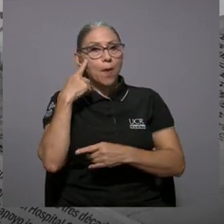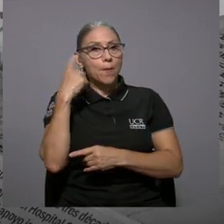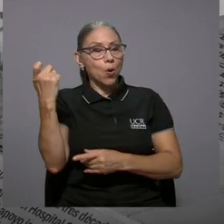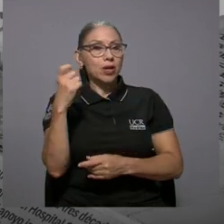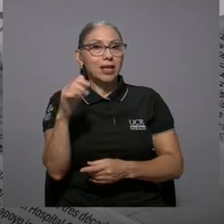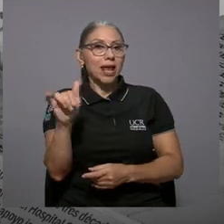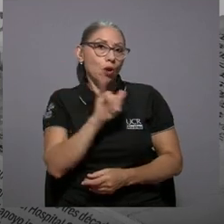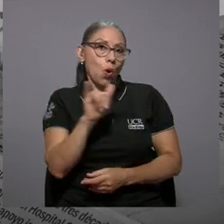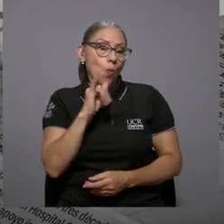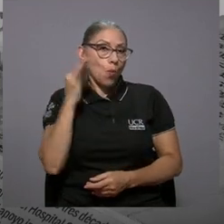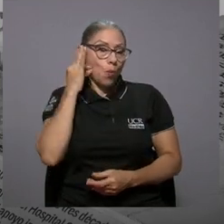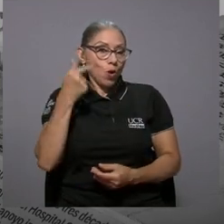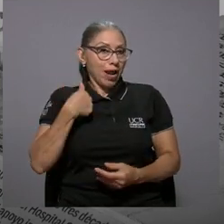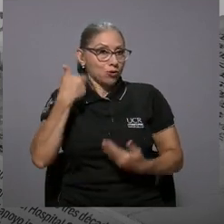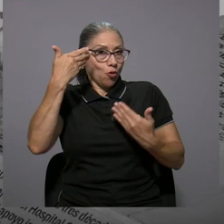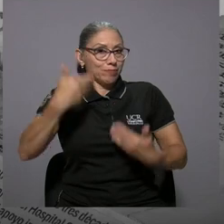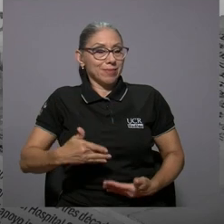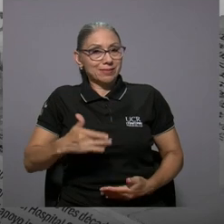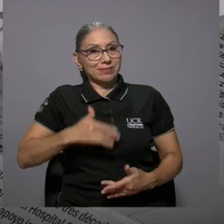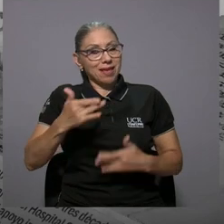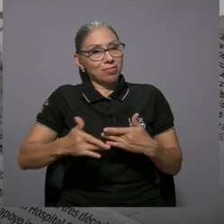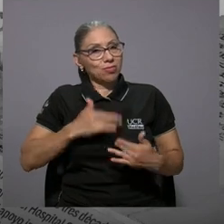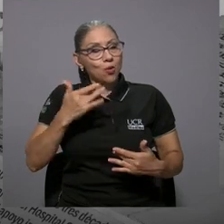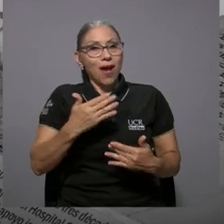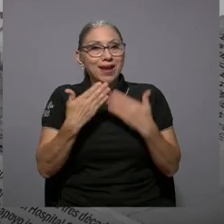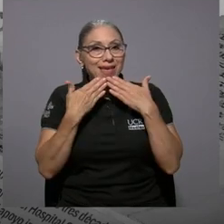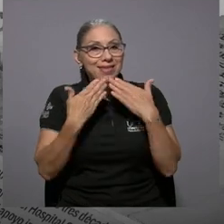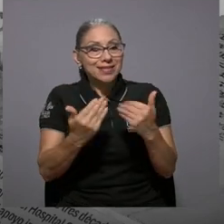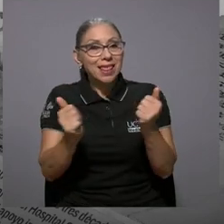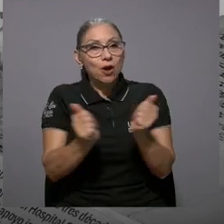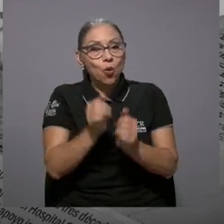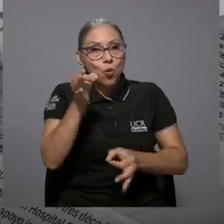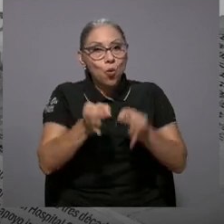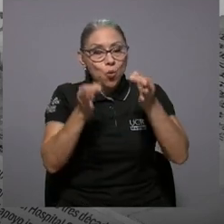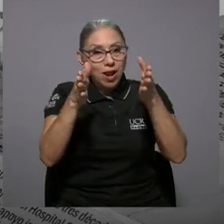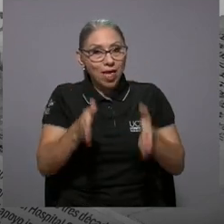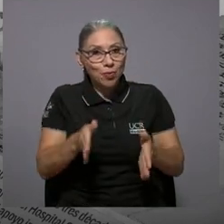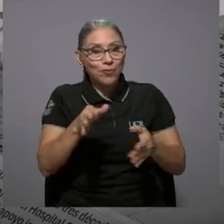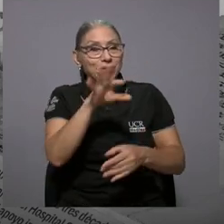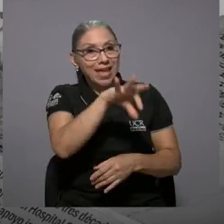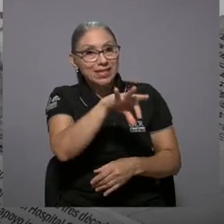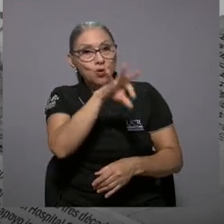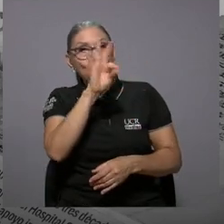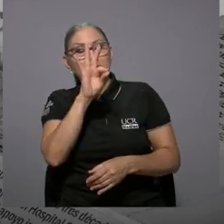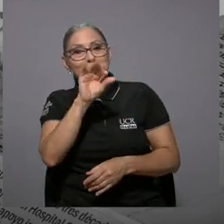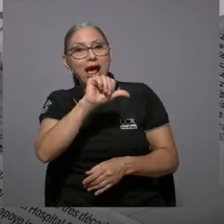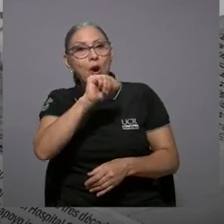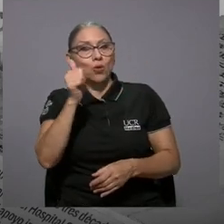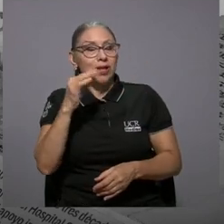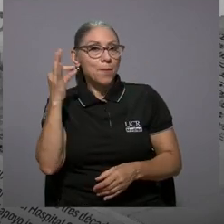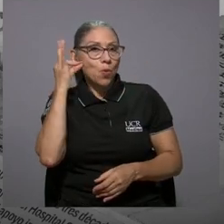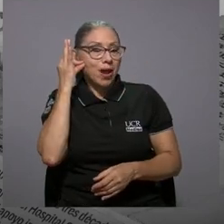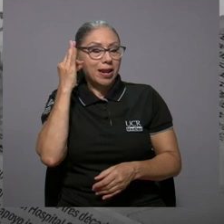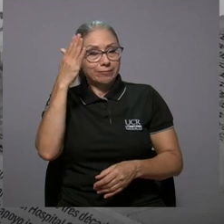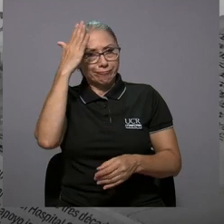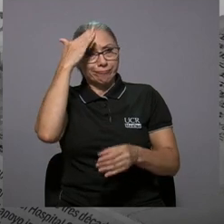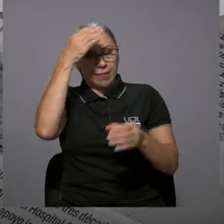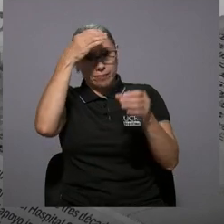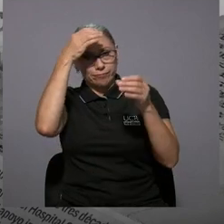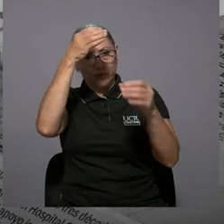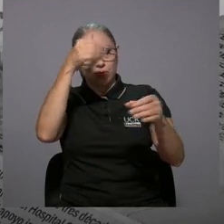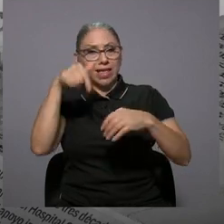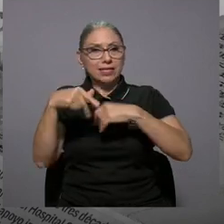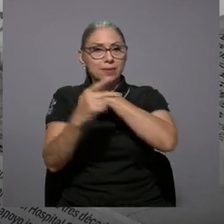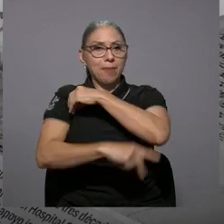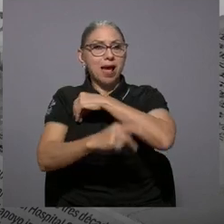mucho, la felicito públicamente porque como mujer me siento muy agradecida con ese jurado que escogiera